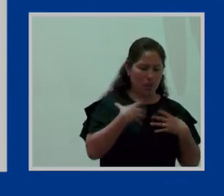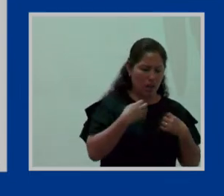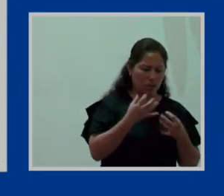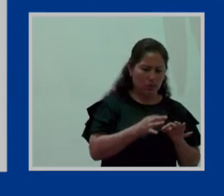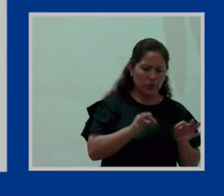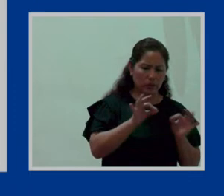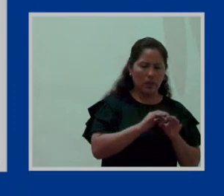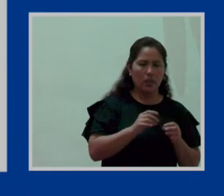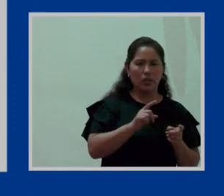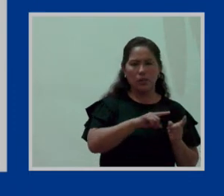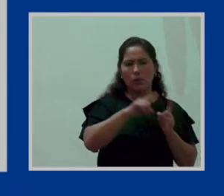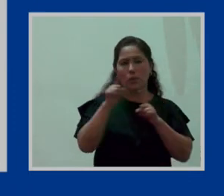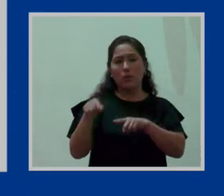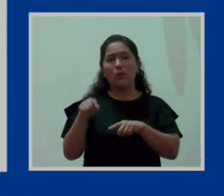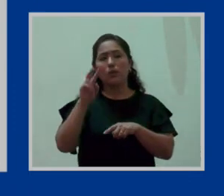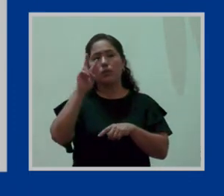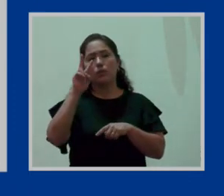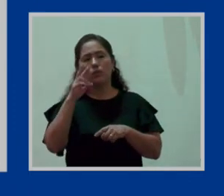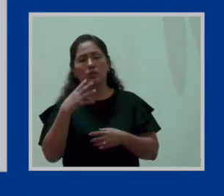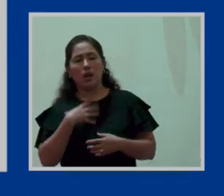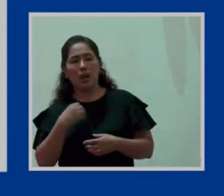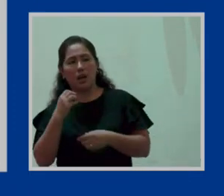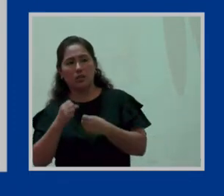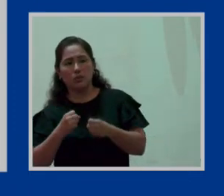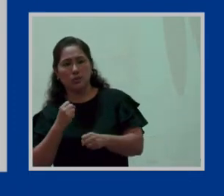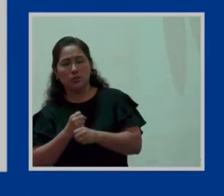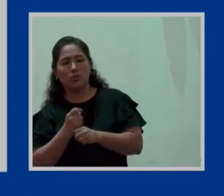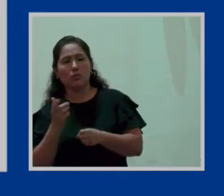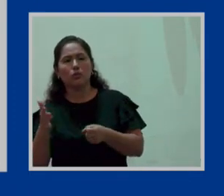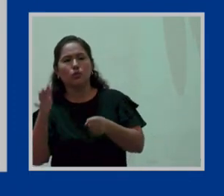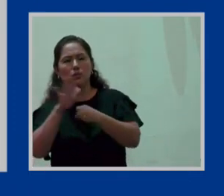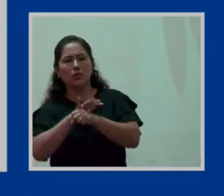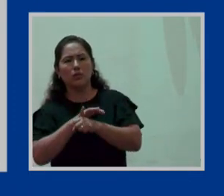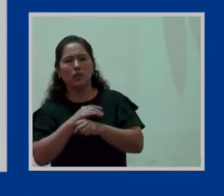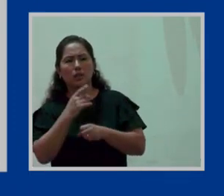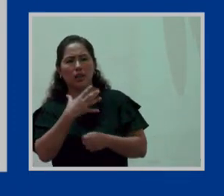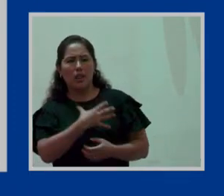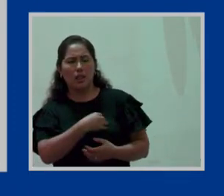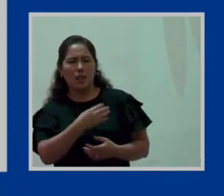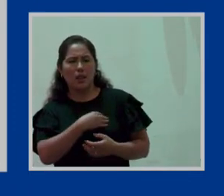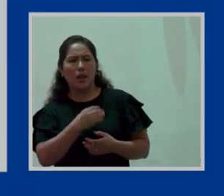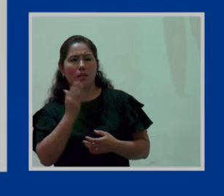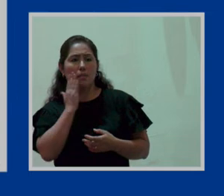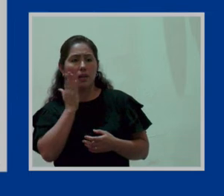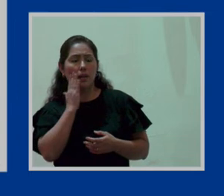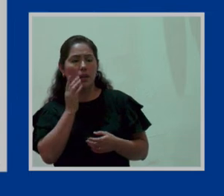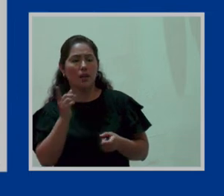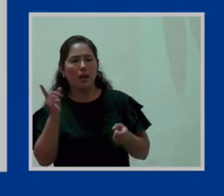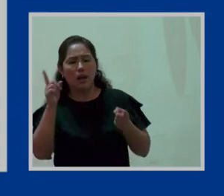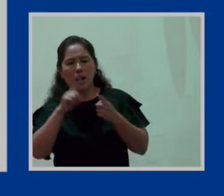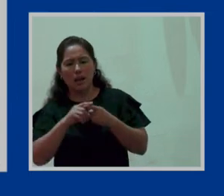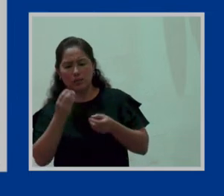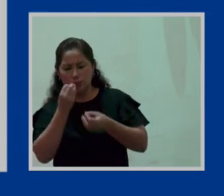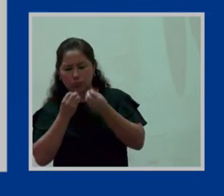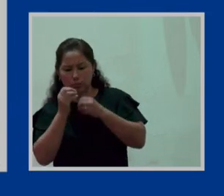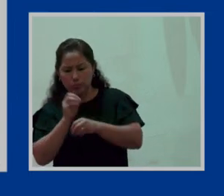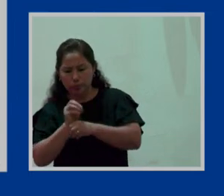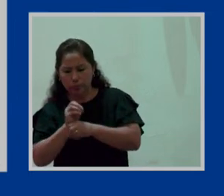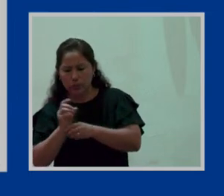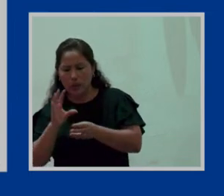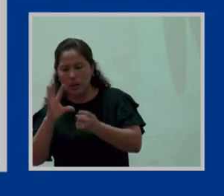seis meses de edad hasta los dos años es complementaria es decir la lactancia materna con los alimentos que